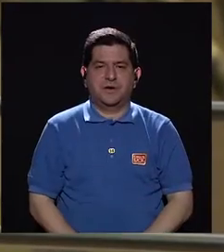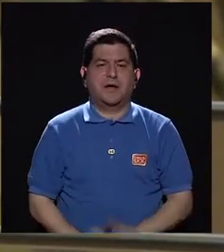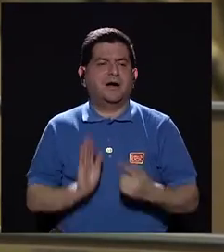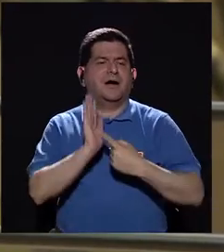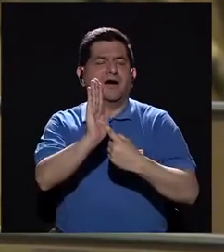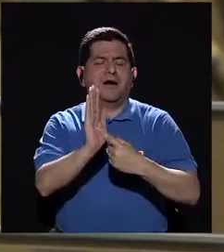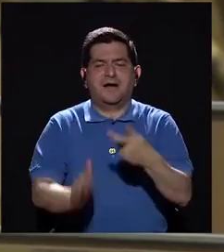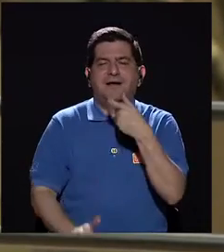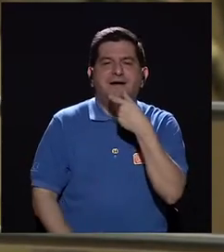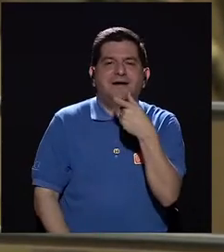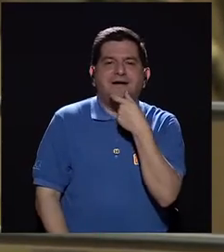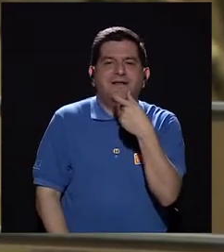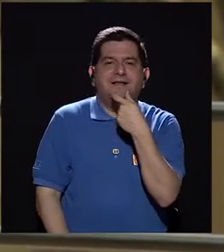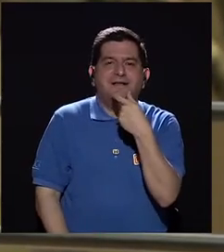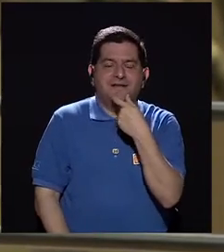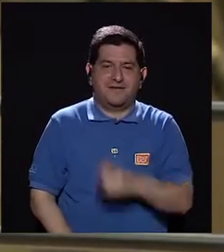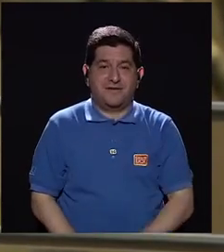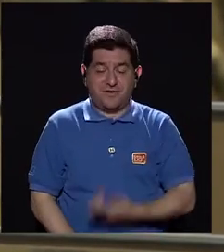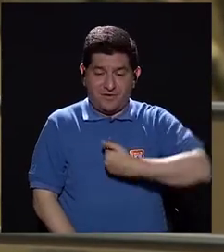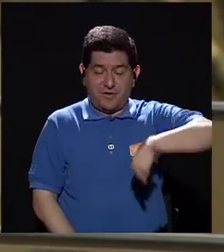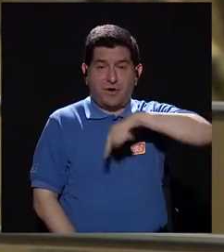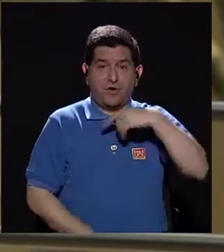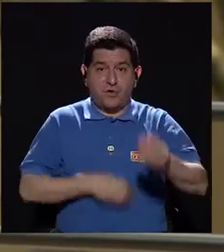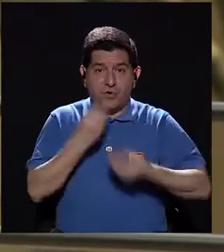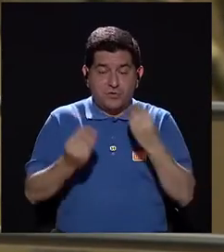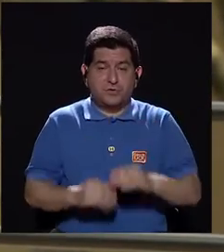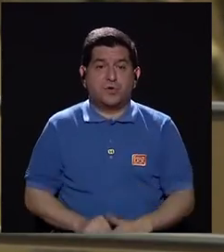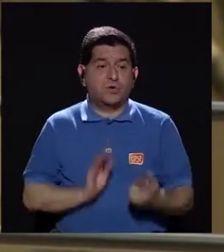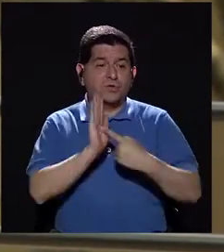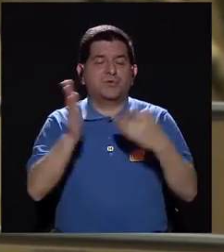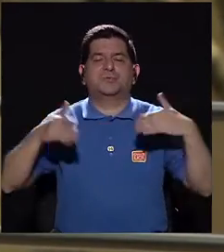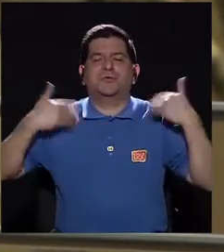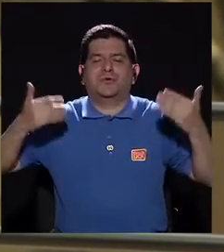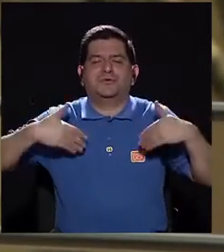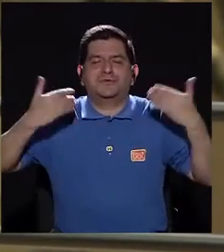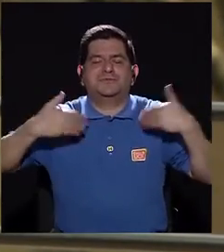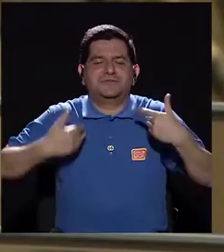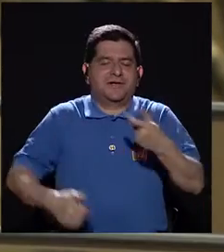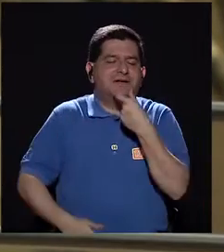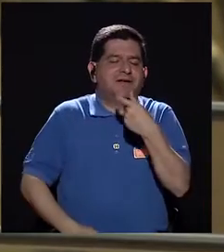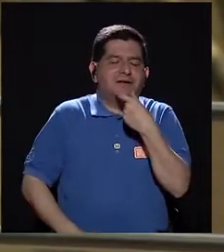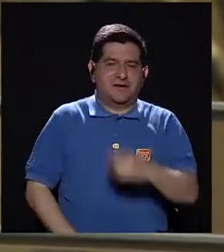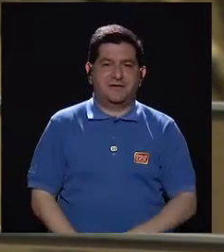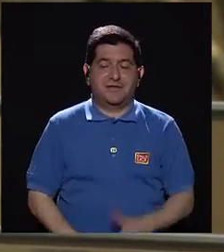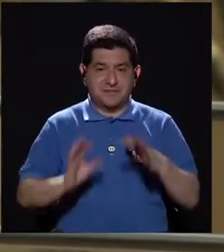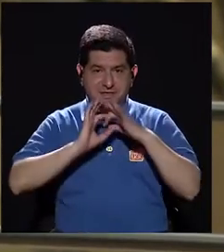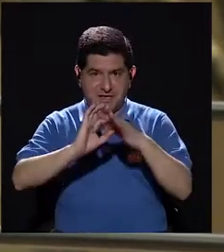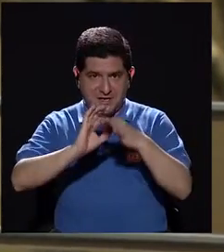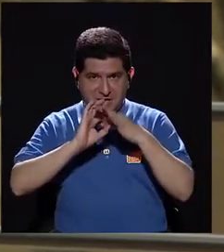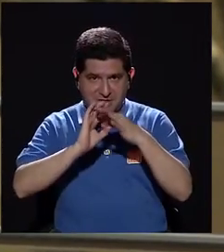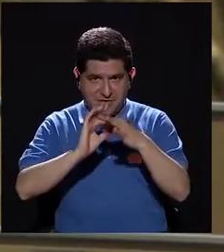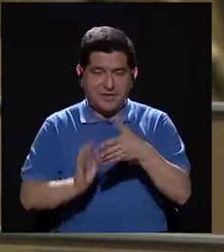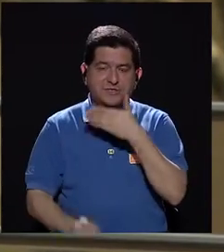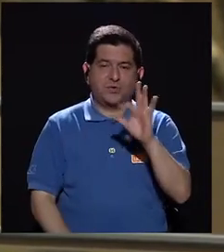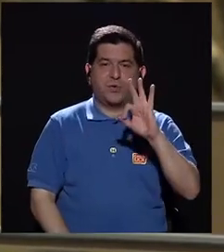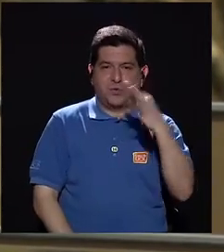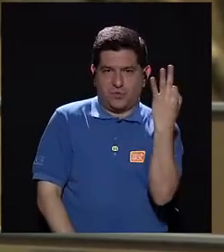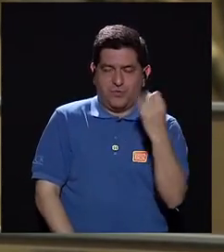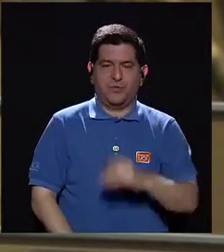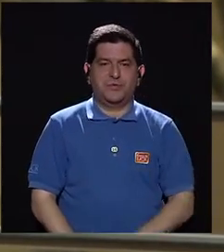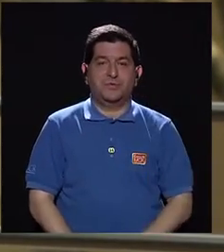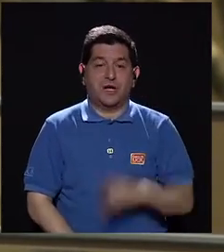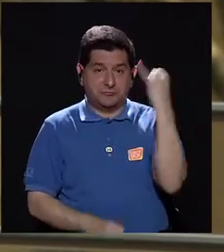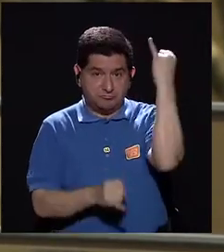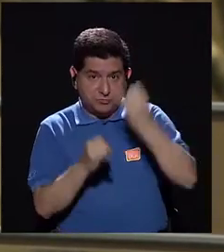exteriorizamos. Cuando nos reímos, lo que estamos haciendo es exteriorizando la alegría, la risa, entonces nos podemos relacionar de una mejor